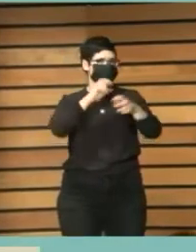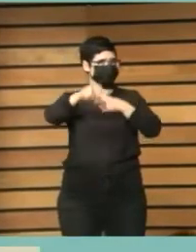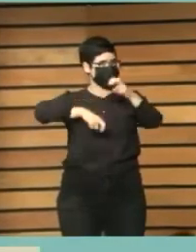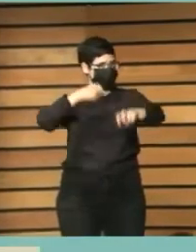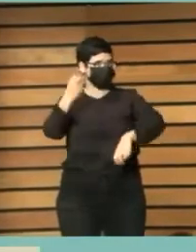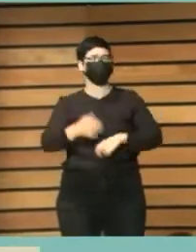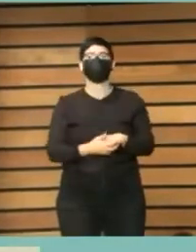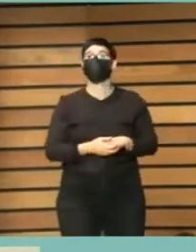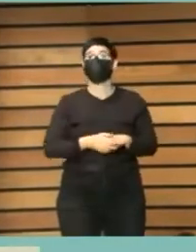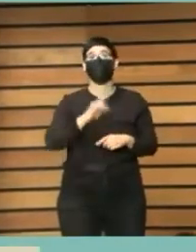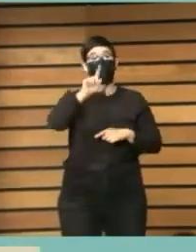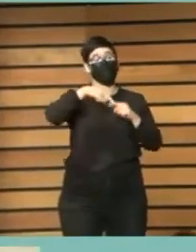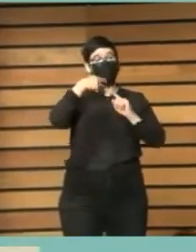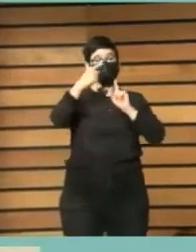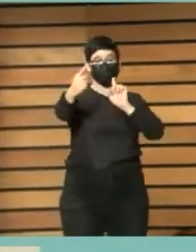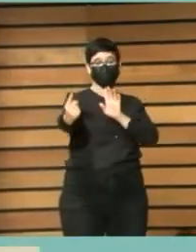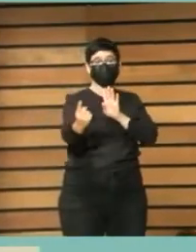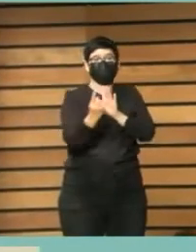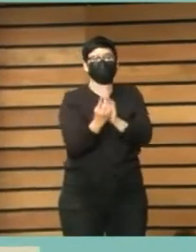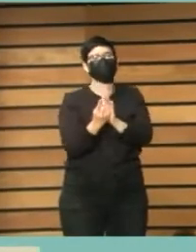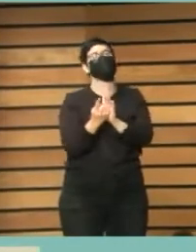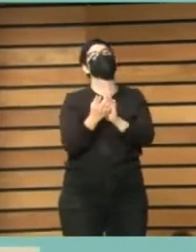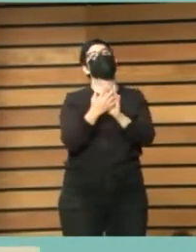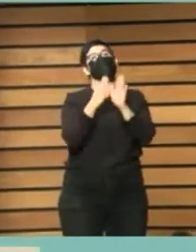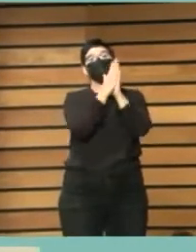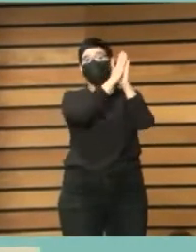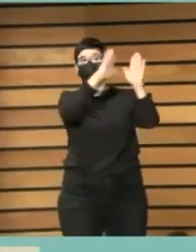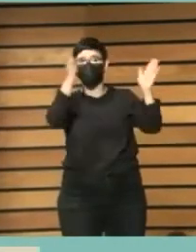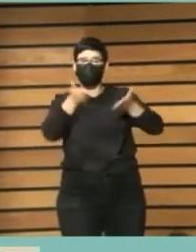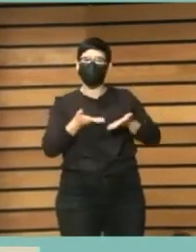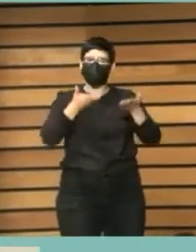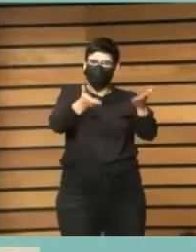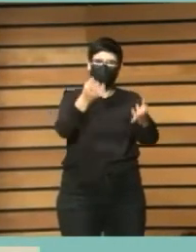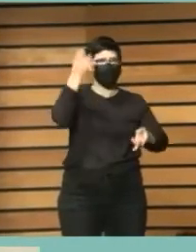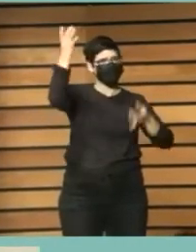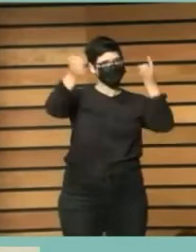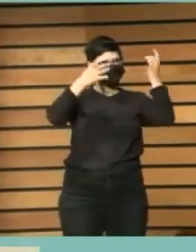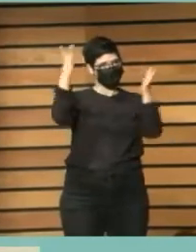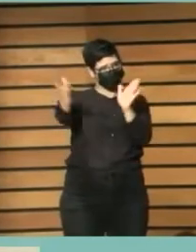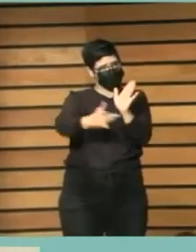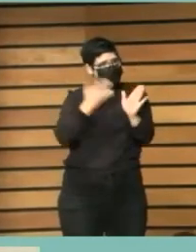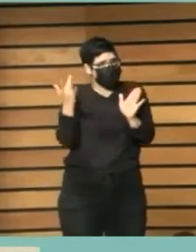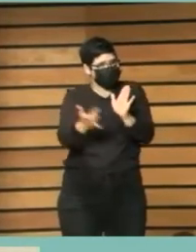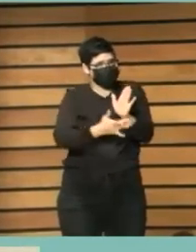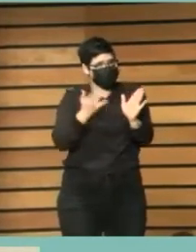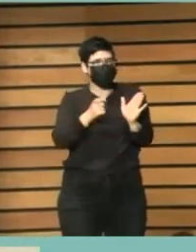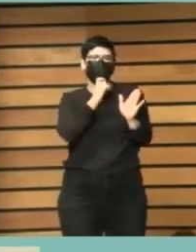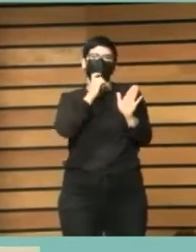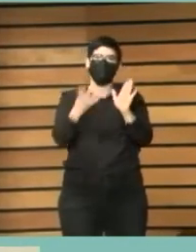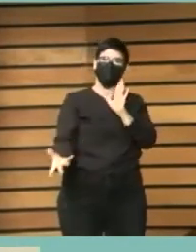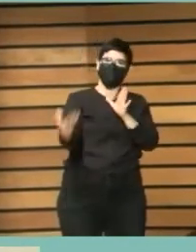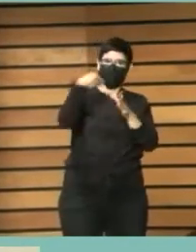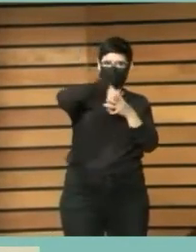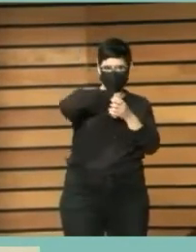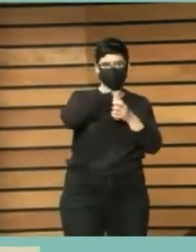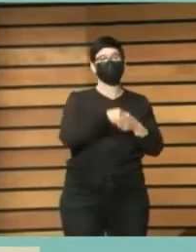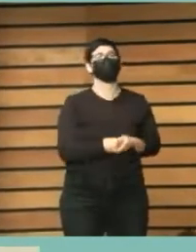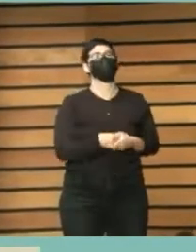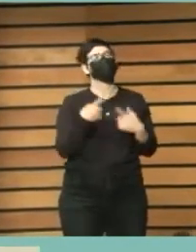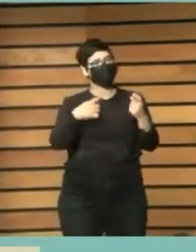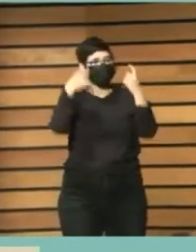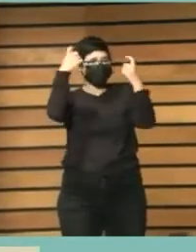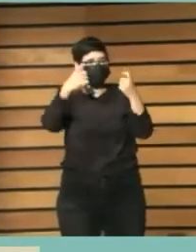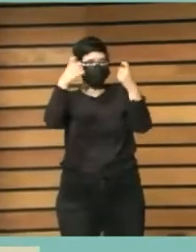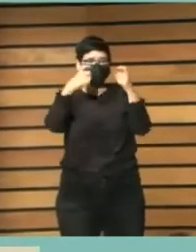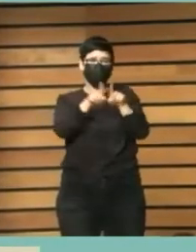las bibliotecas ofreciendo un catálogo de actividades que no podía ser integral como es el proceso intentando abordar todos